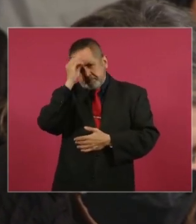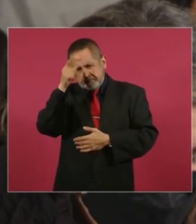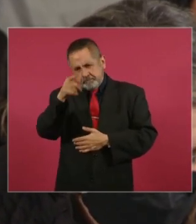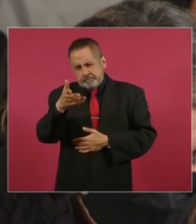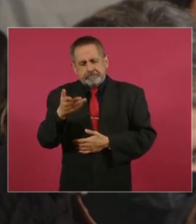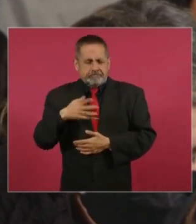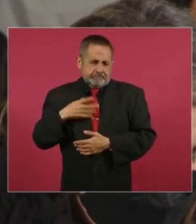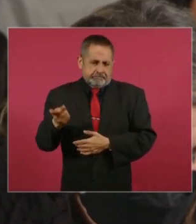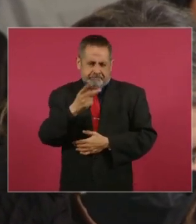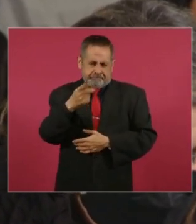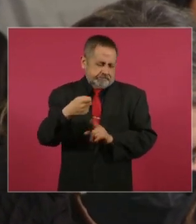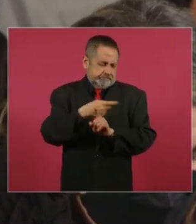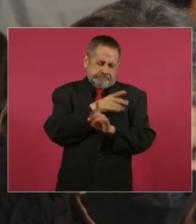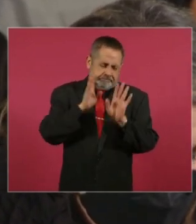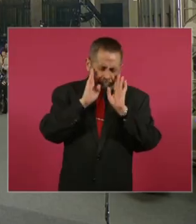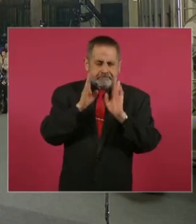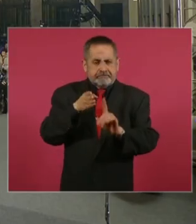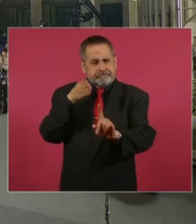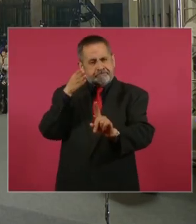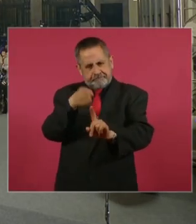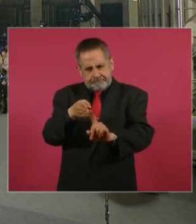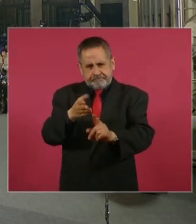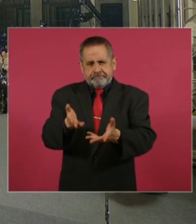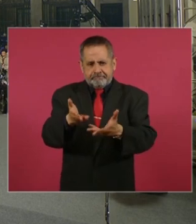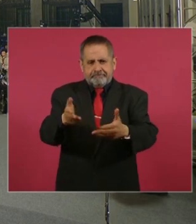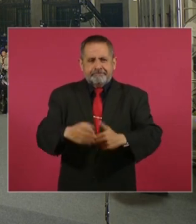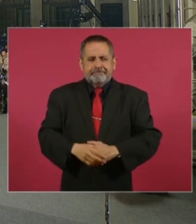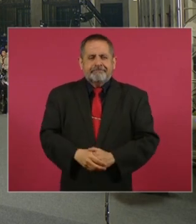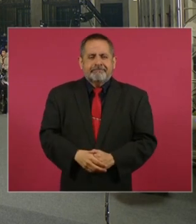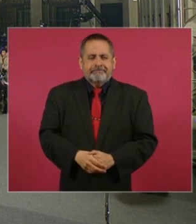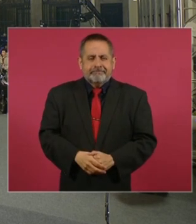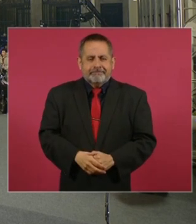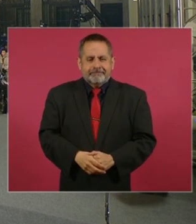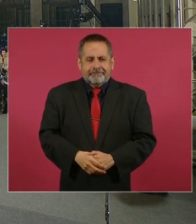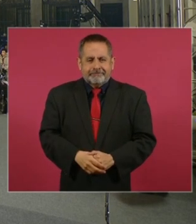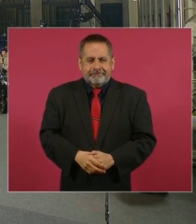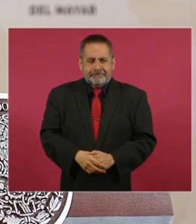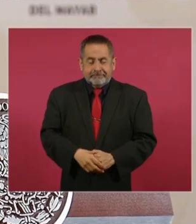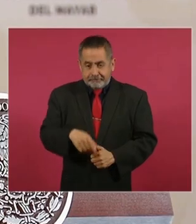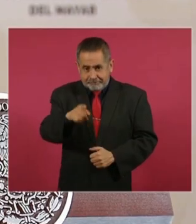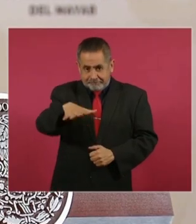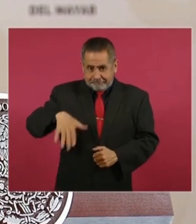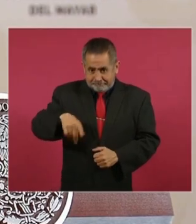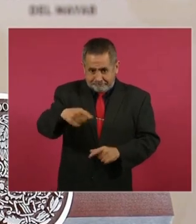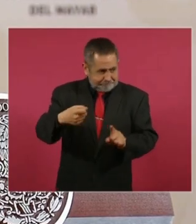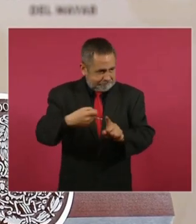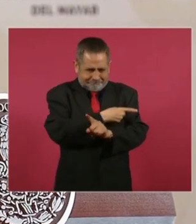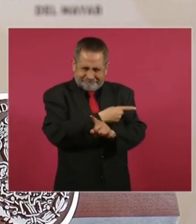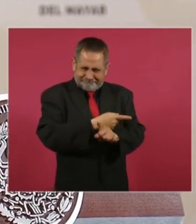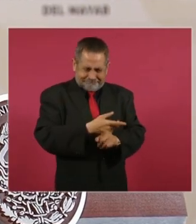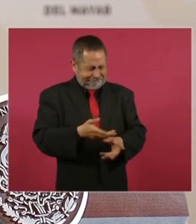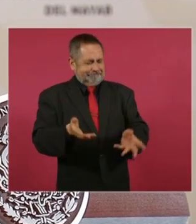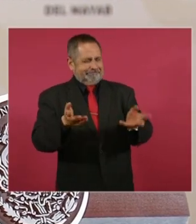pregunta ya muy fuera de lo que hacemos nosotros en lánzate. Gracias. Está muy fuera de lo que hacen ustedes.